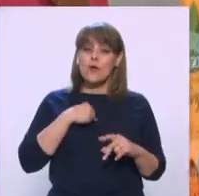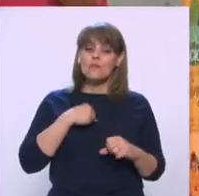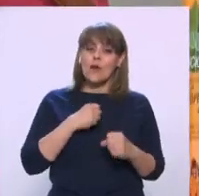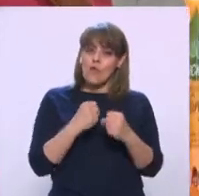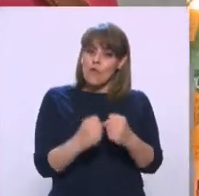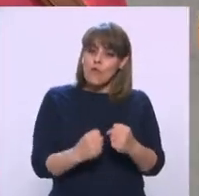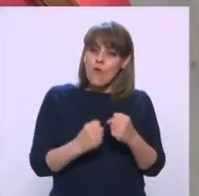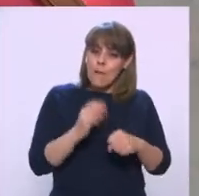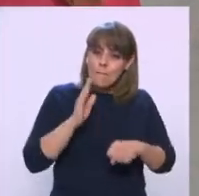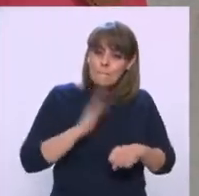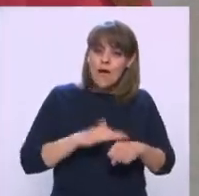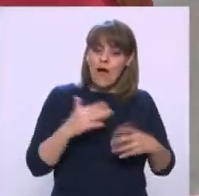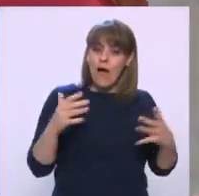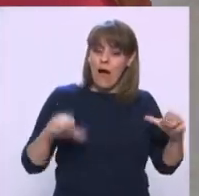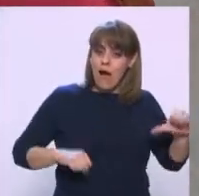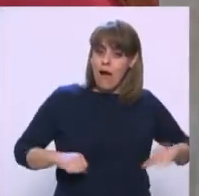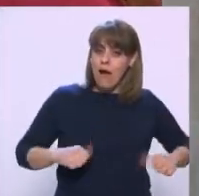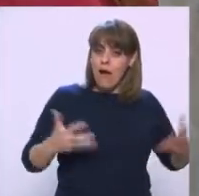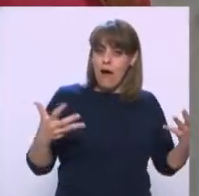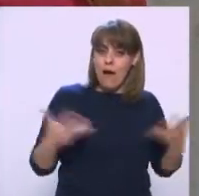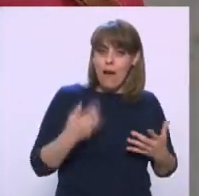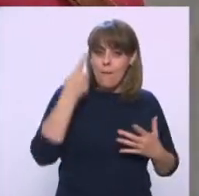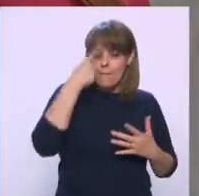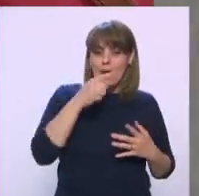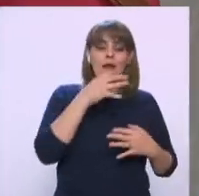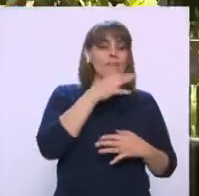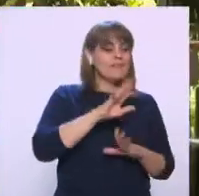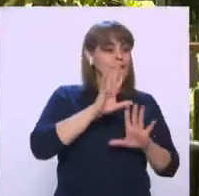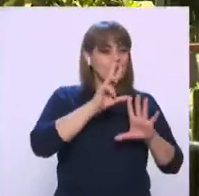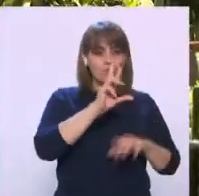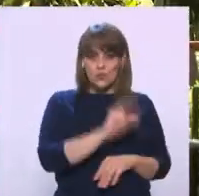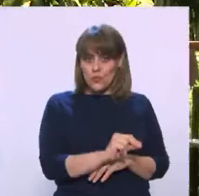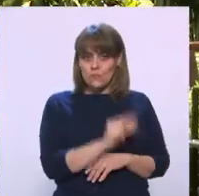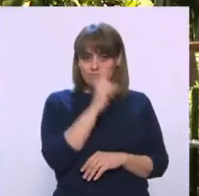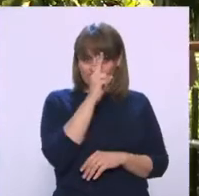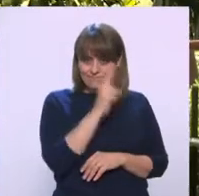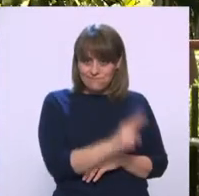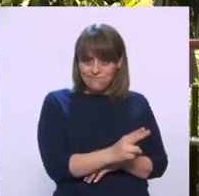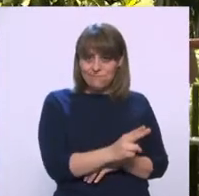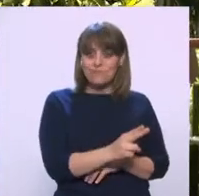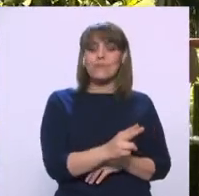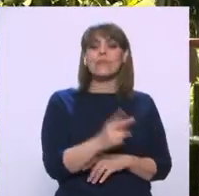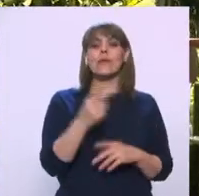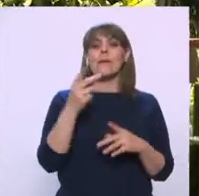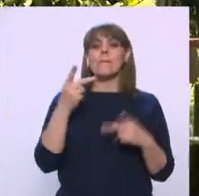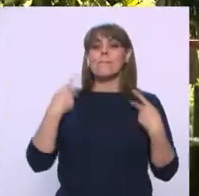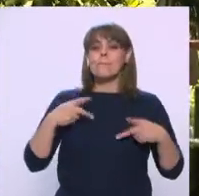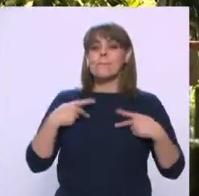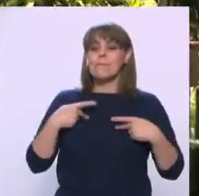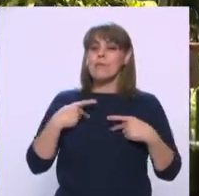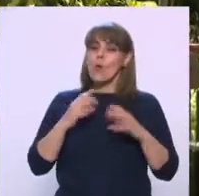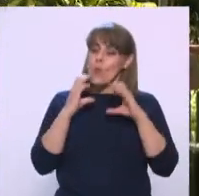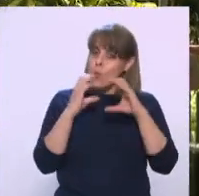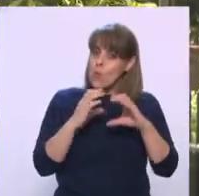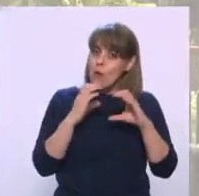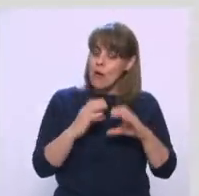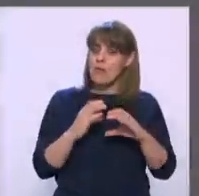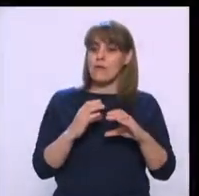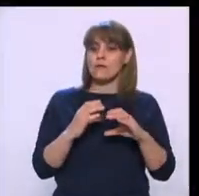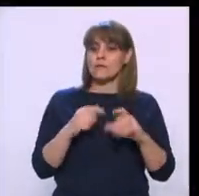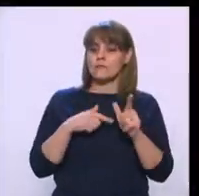haciendo para que no se hagan fiestas, que la gente siga con las medidas preventivas.